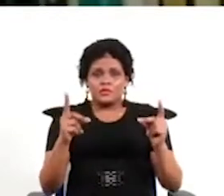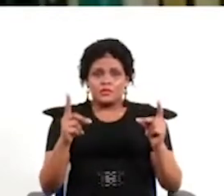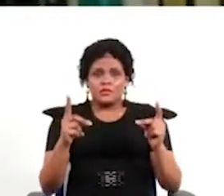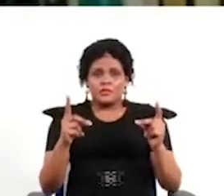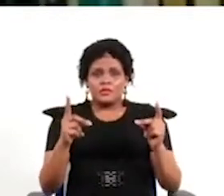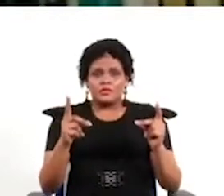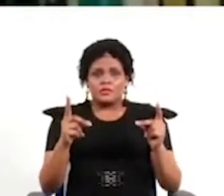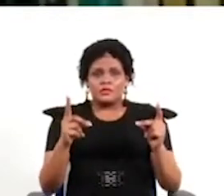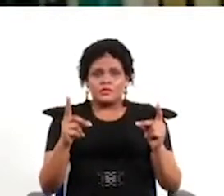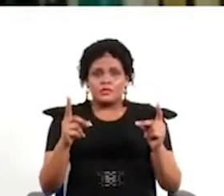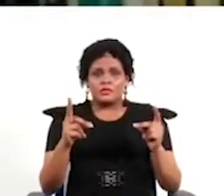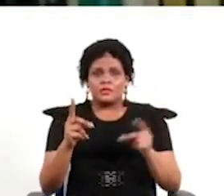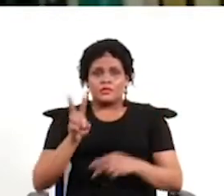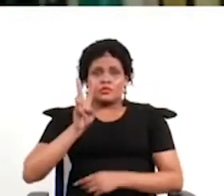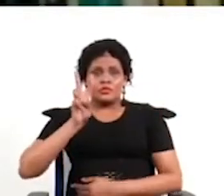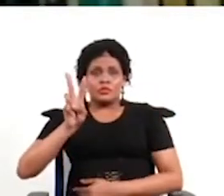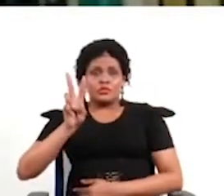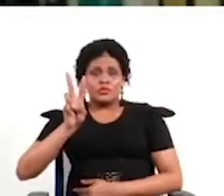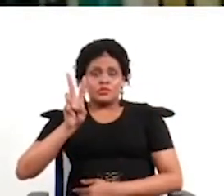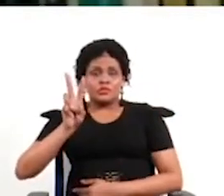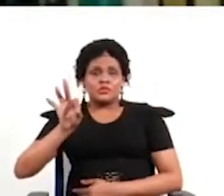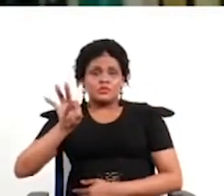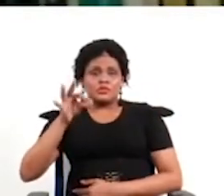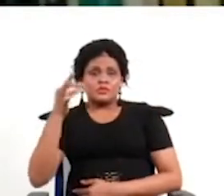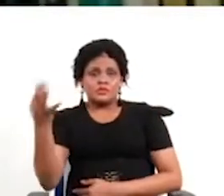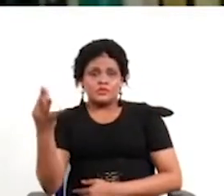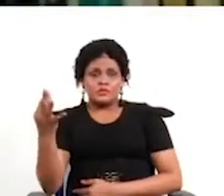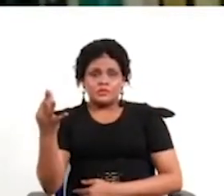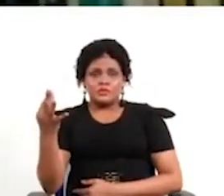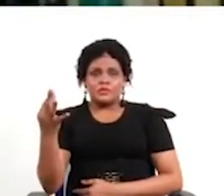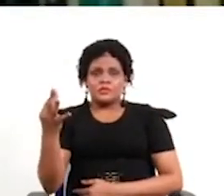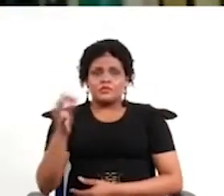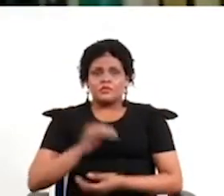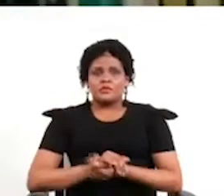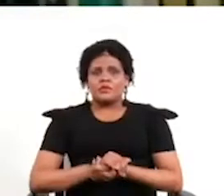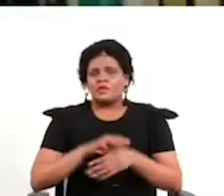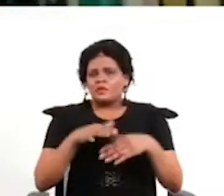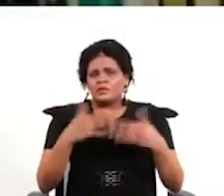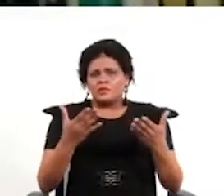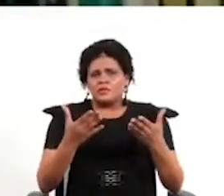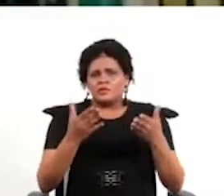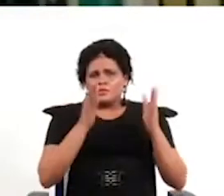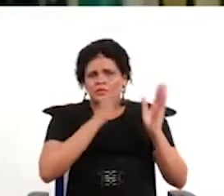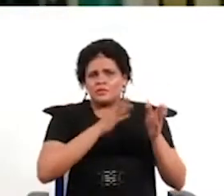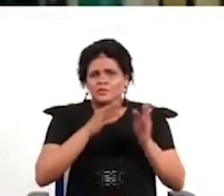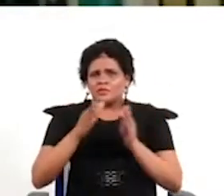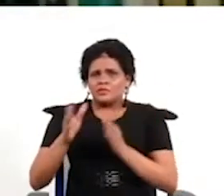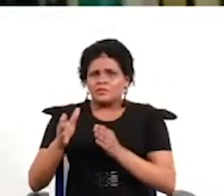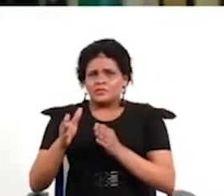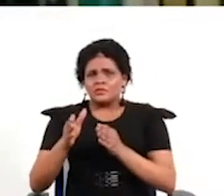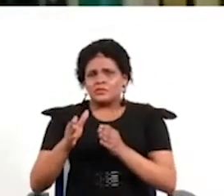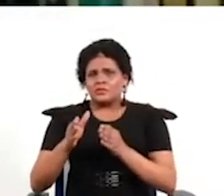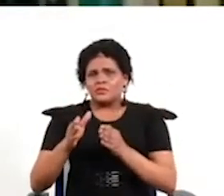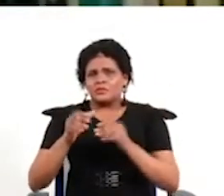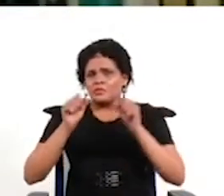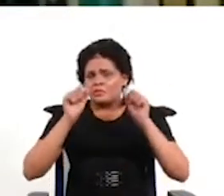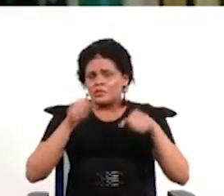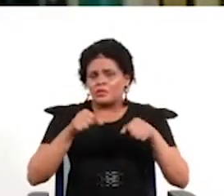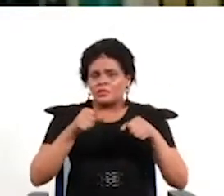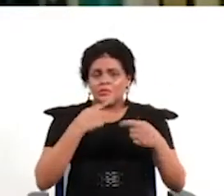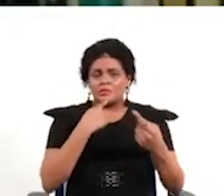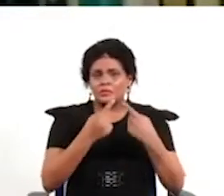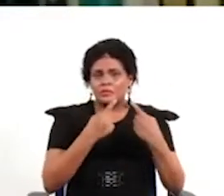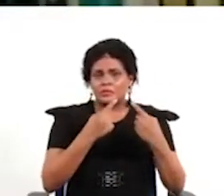habilitan dos tipos de mecanismos participativos por un lado las peticiones recogiendo una cantidad de firmas